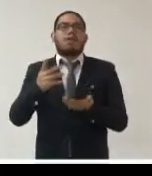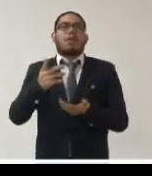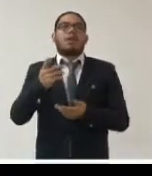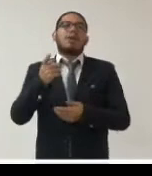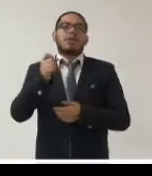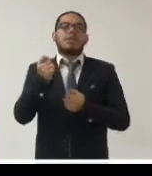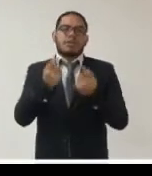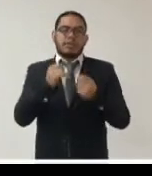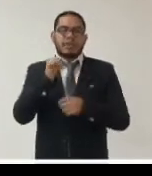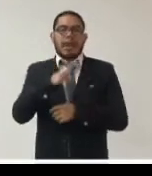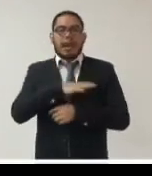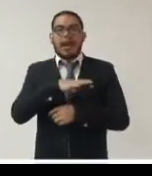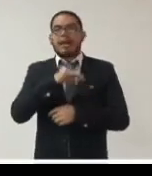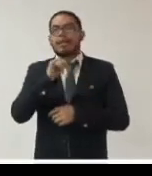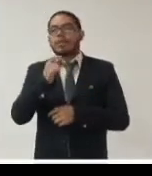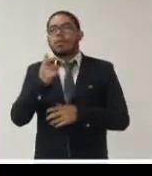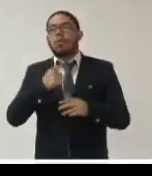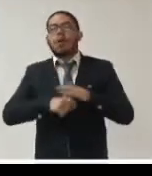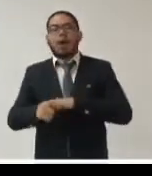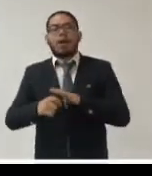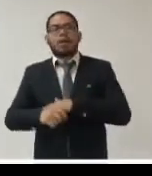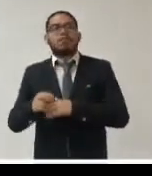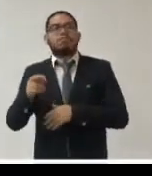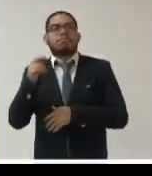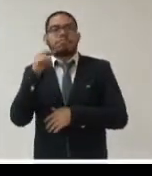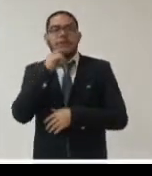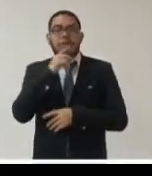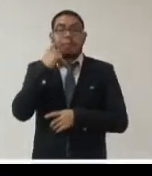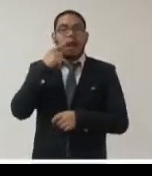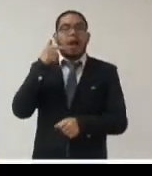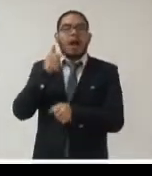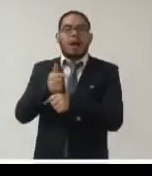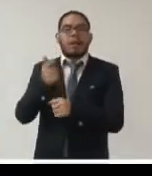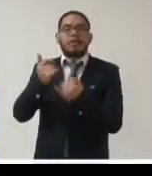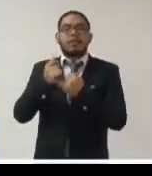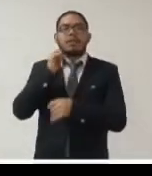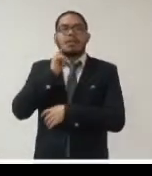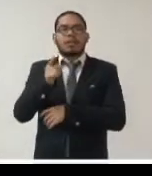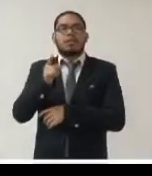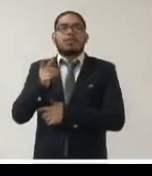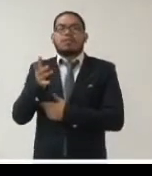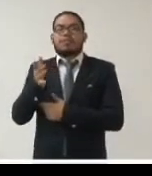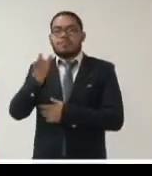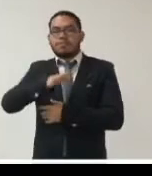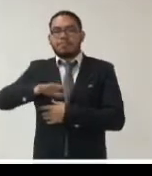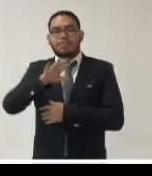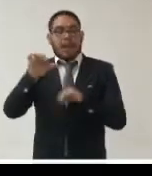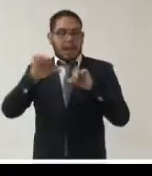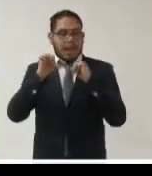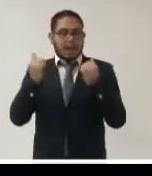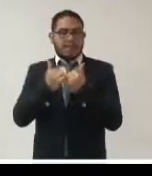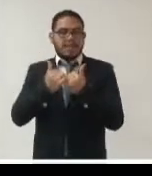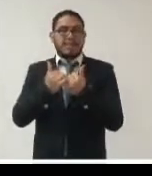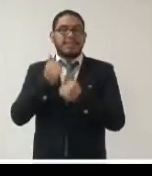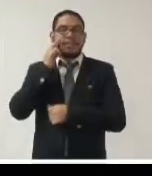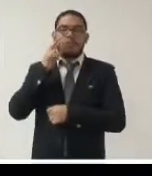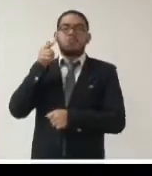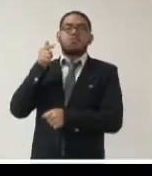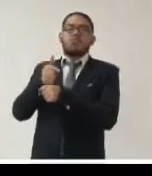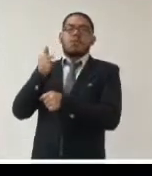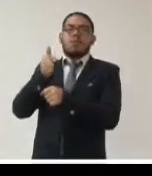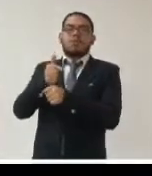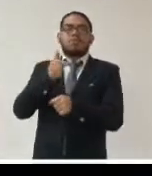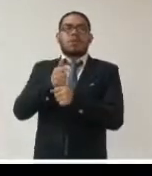corrupción que han sido debidamente identificadas por estas redes ciudadanas y por medios de comunicación de manera